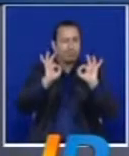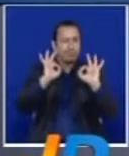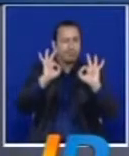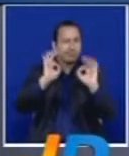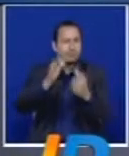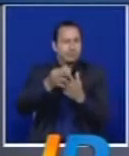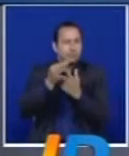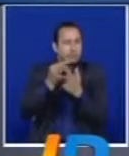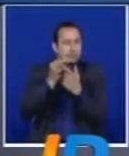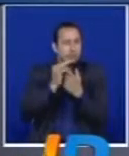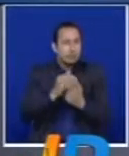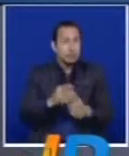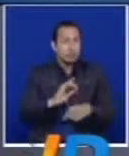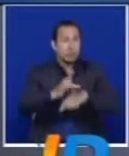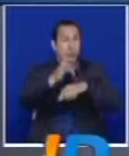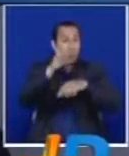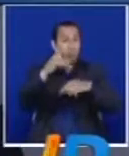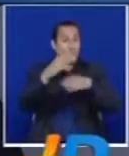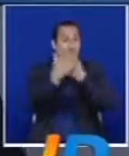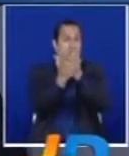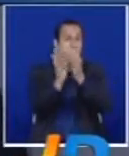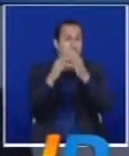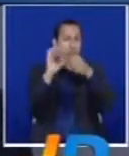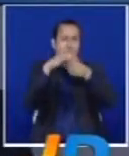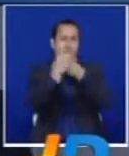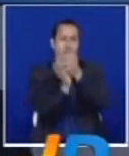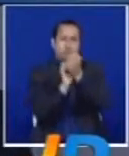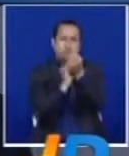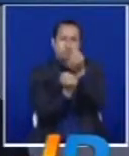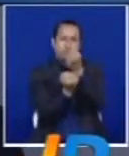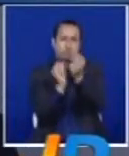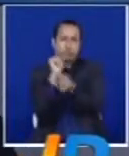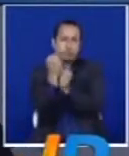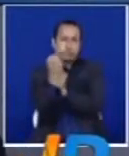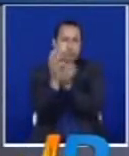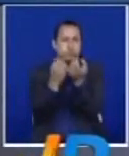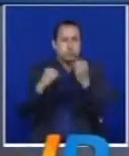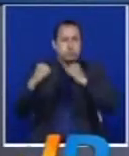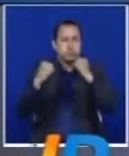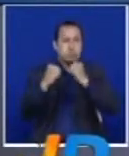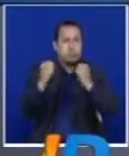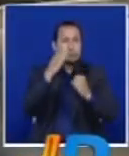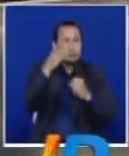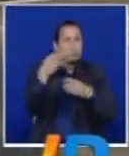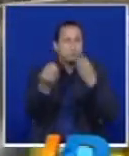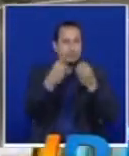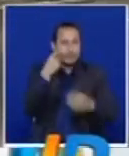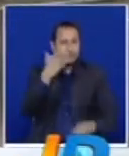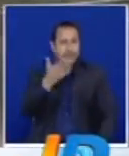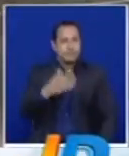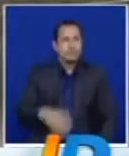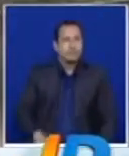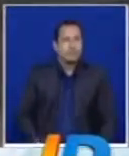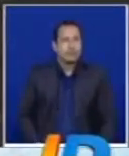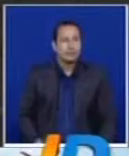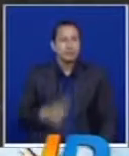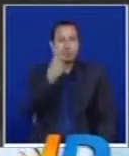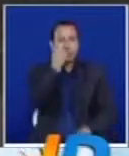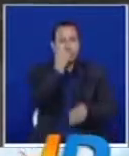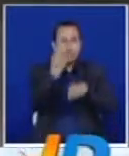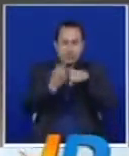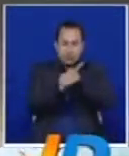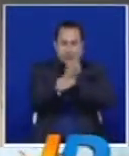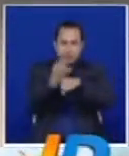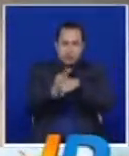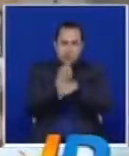de oro. Box de guantes de oro. ¿Para buscar qué? Los del futuro. Vamos a la nota. Luego de una hora de pedalazos desde